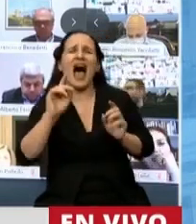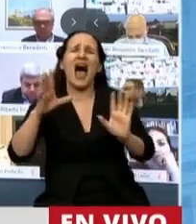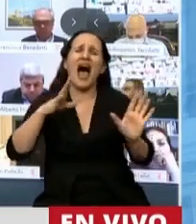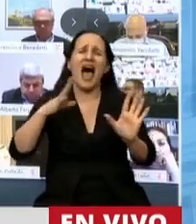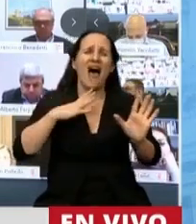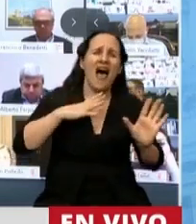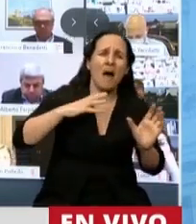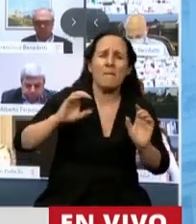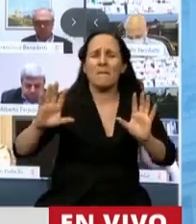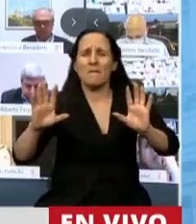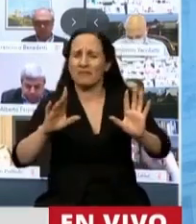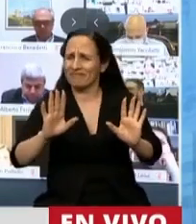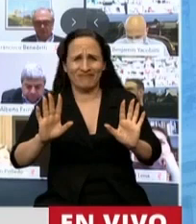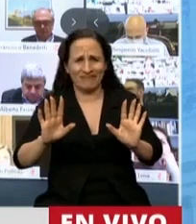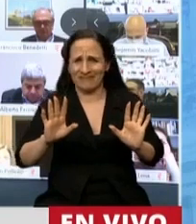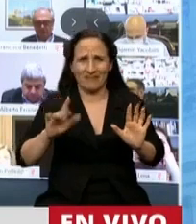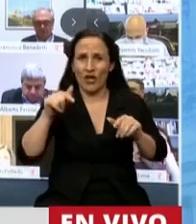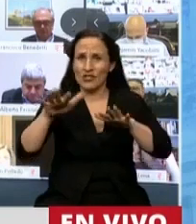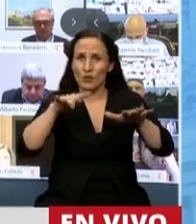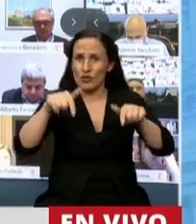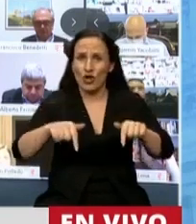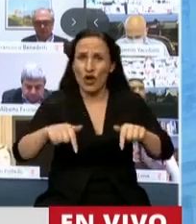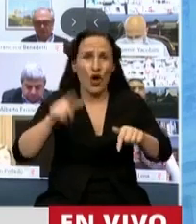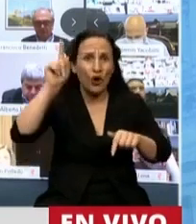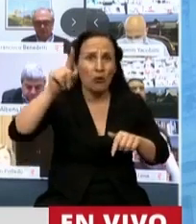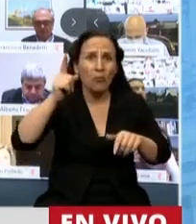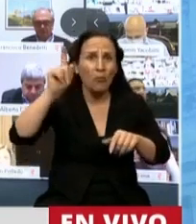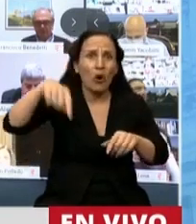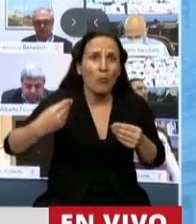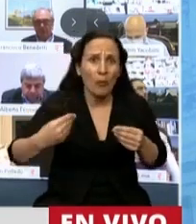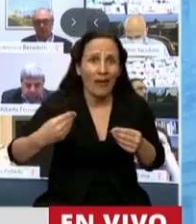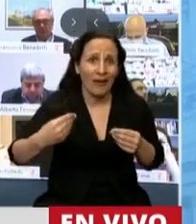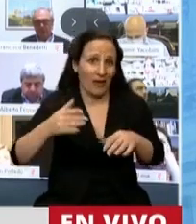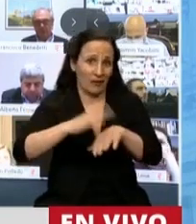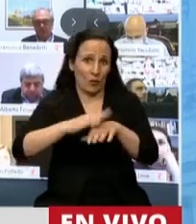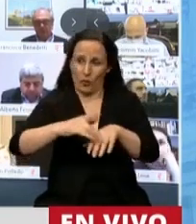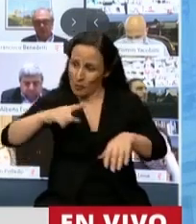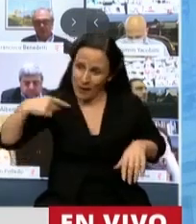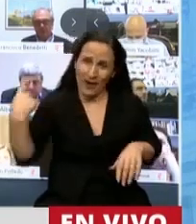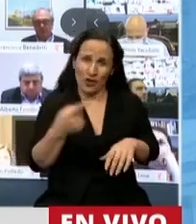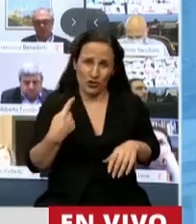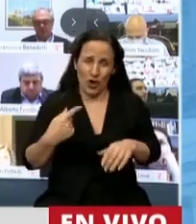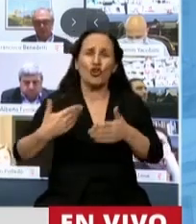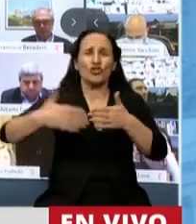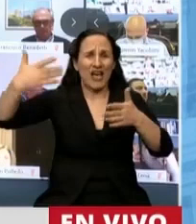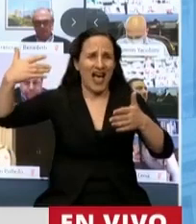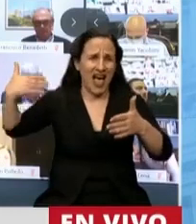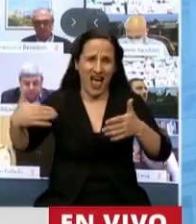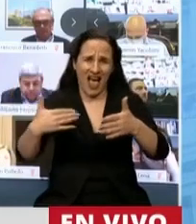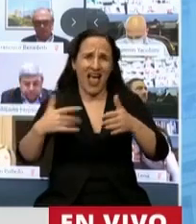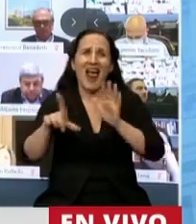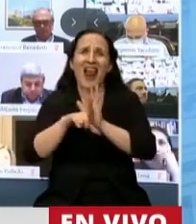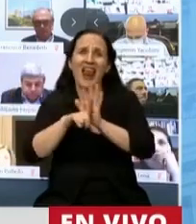Lo que nos sucede hoy lo buscamos entre todos. Y desde hace rato, leyes que no ven la